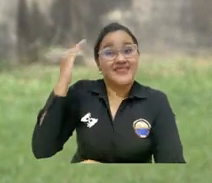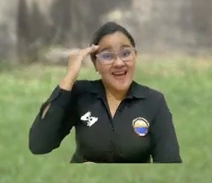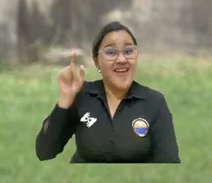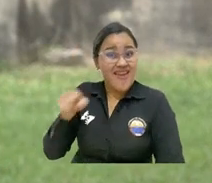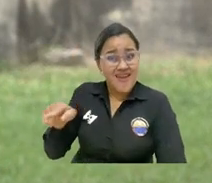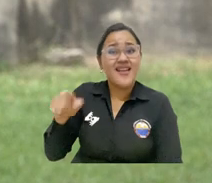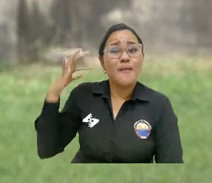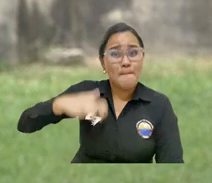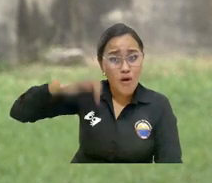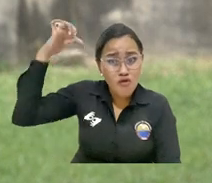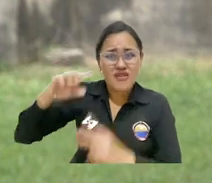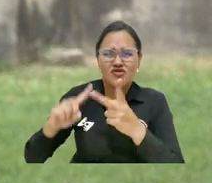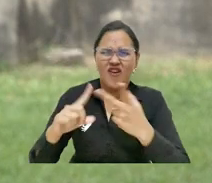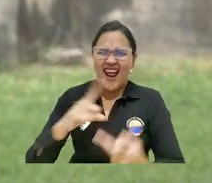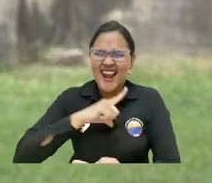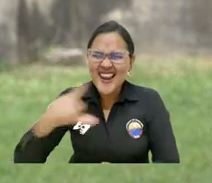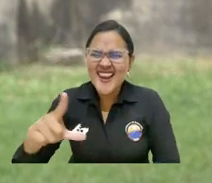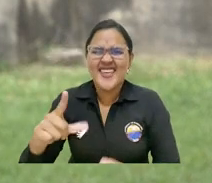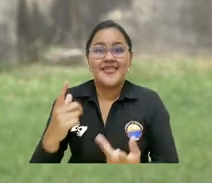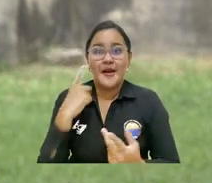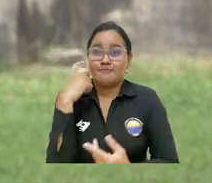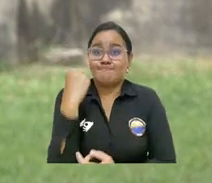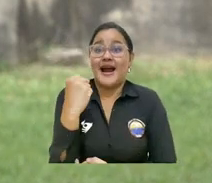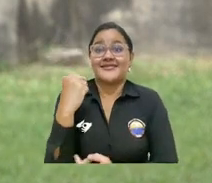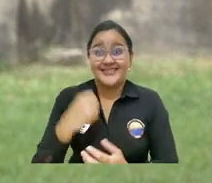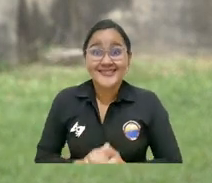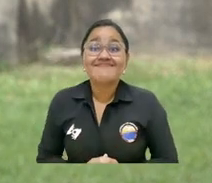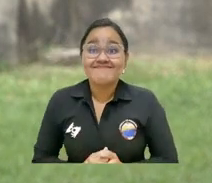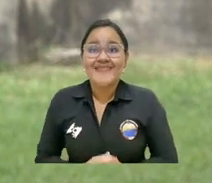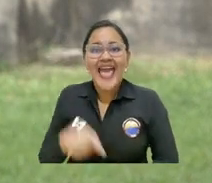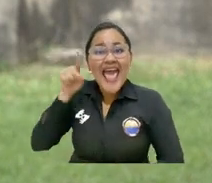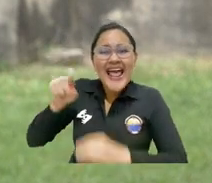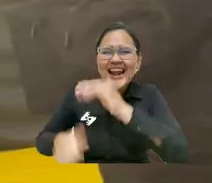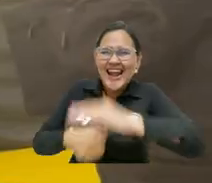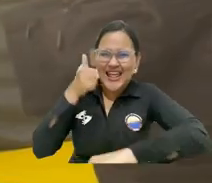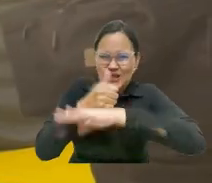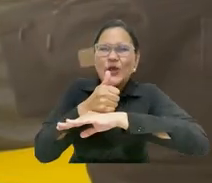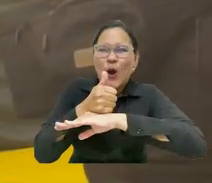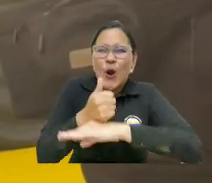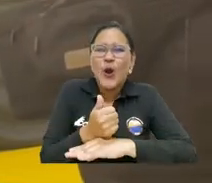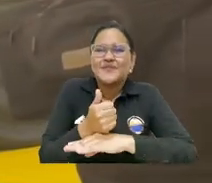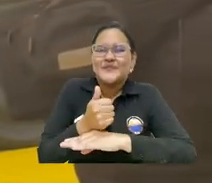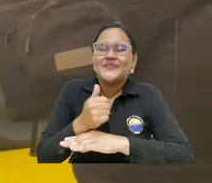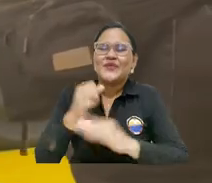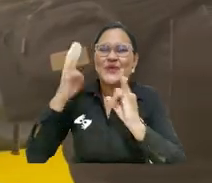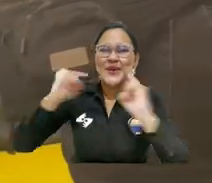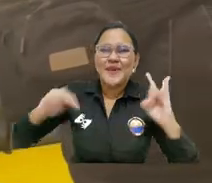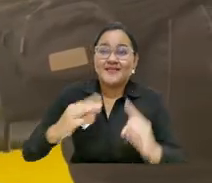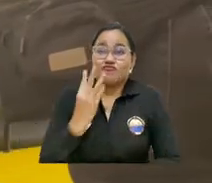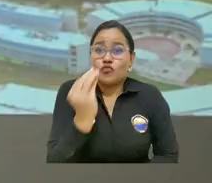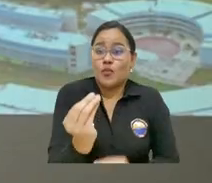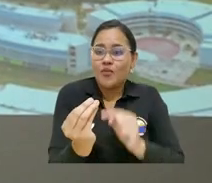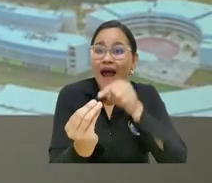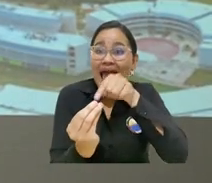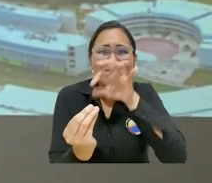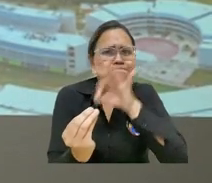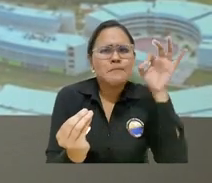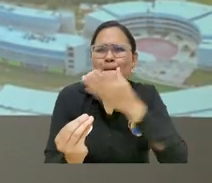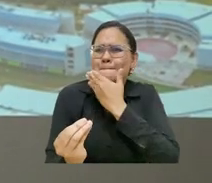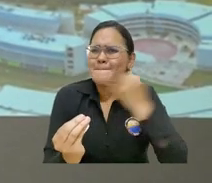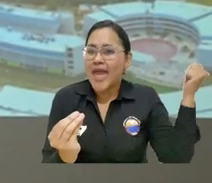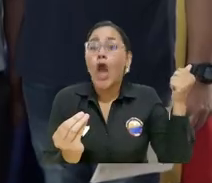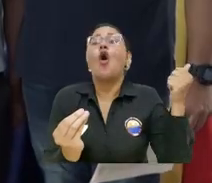potencialidades como profesional, como líder innato que es. El rector de Unimagdalena fue el mejor de su